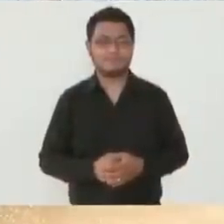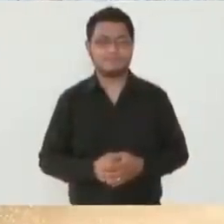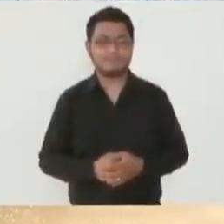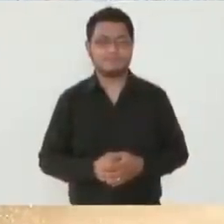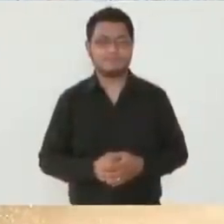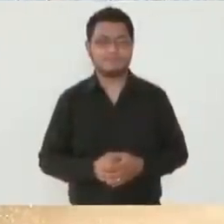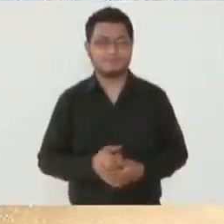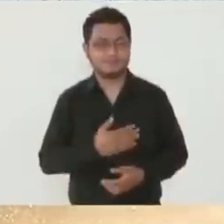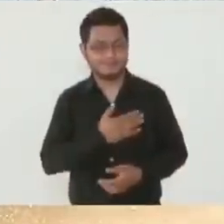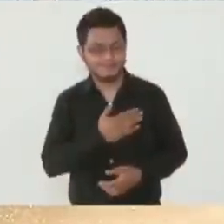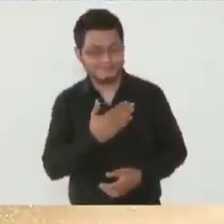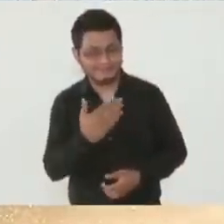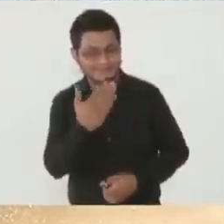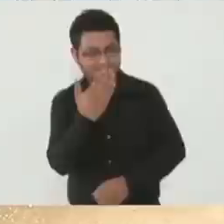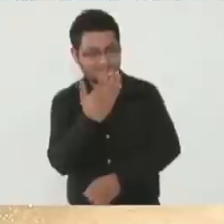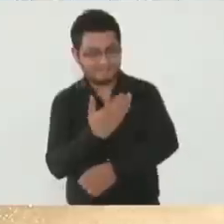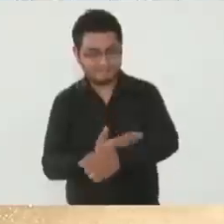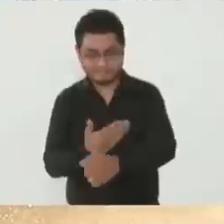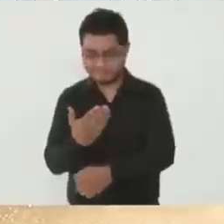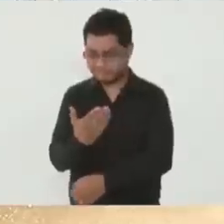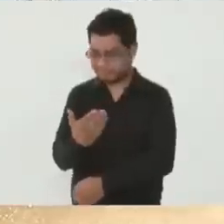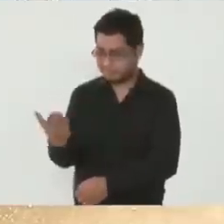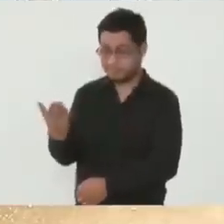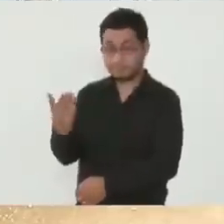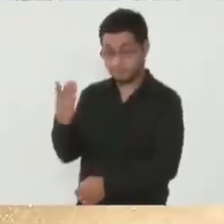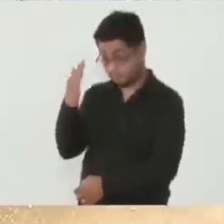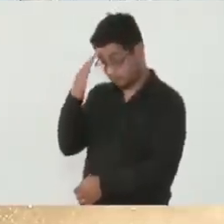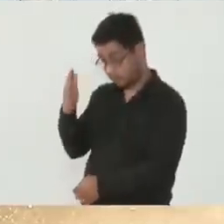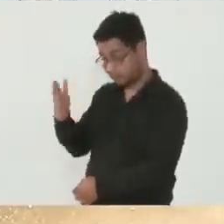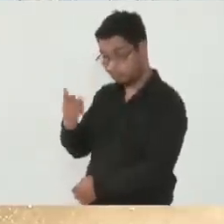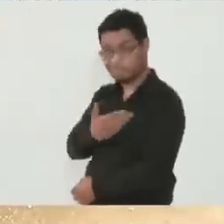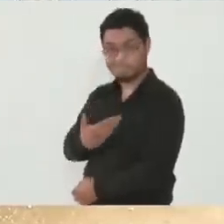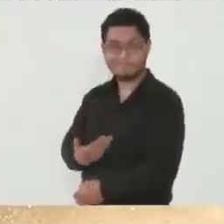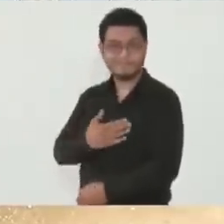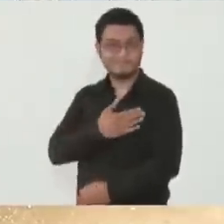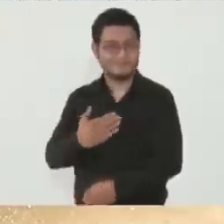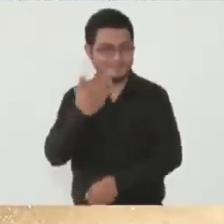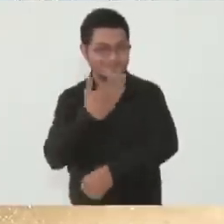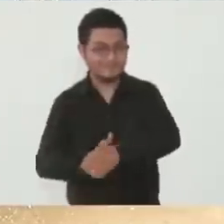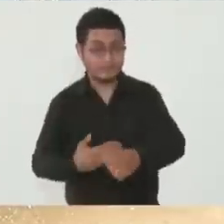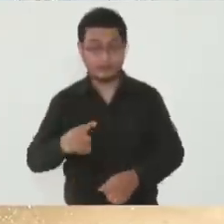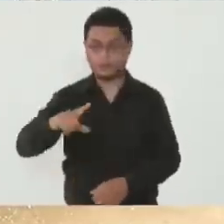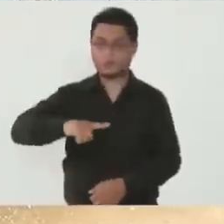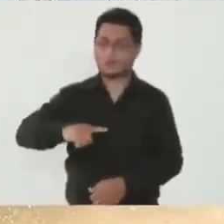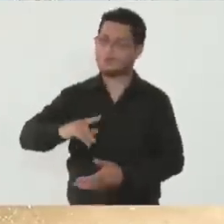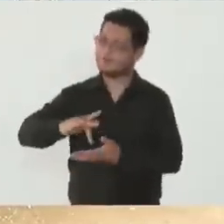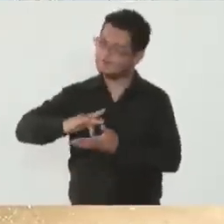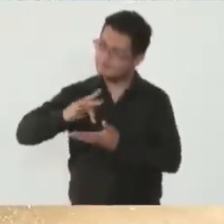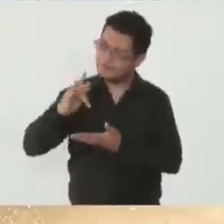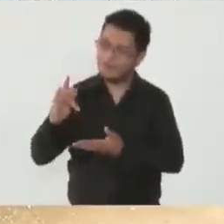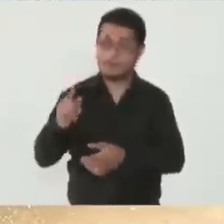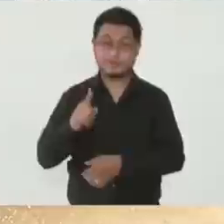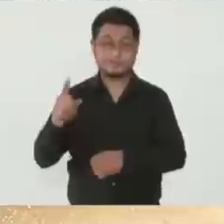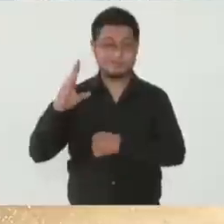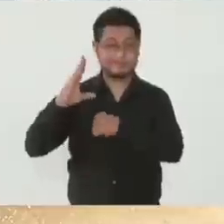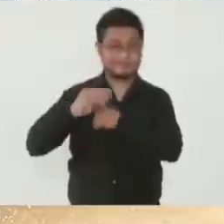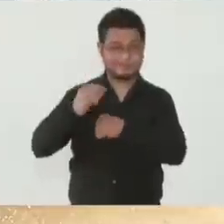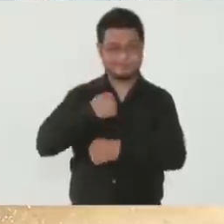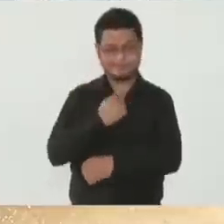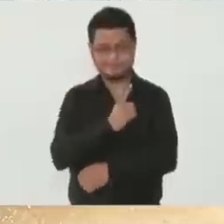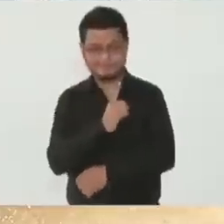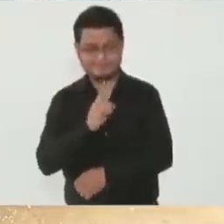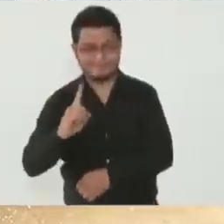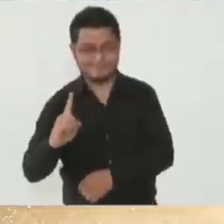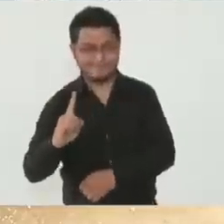Buenas tardes a todos. Señor presidente, buenas tardes. Gobernador, muchas gracias, como siempre, por tenernos aquí al resto de los miembros del